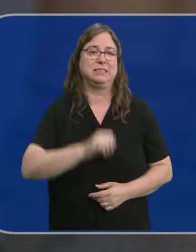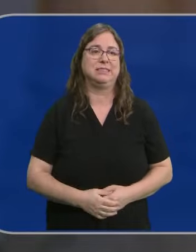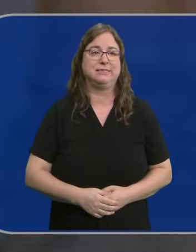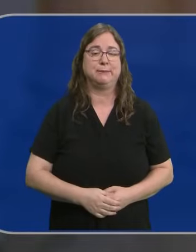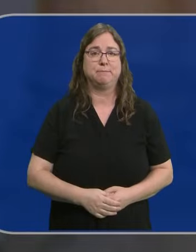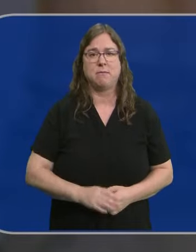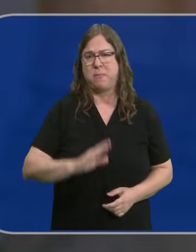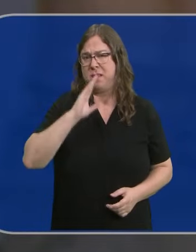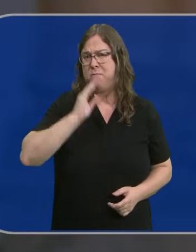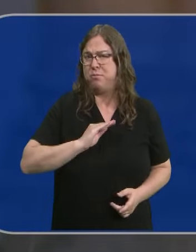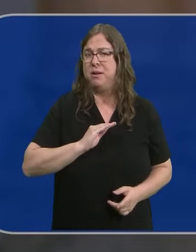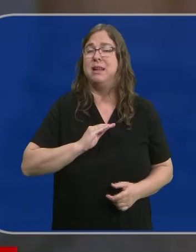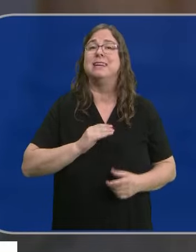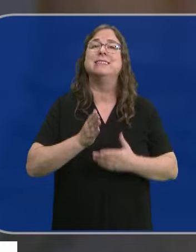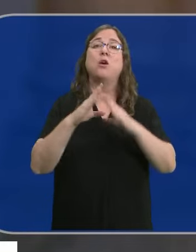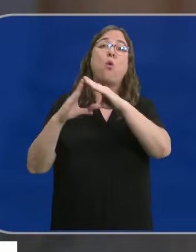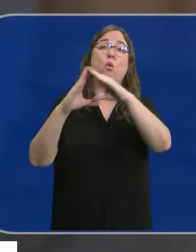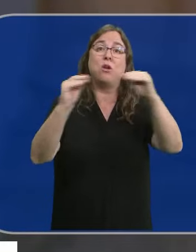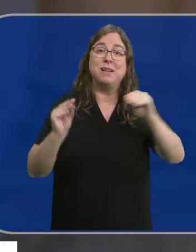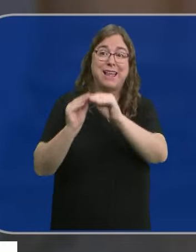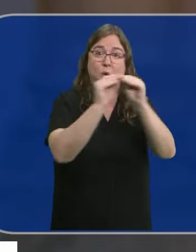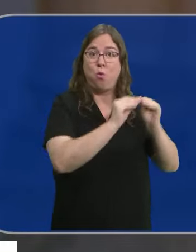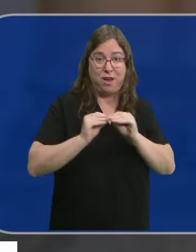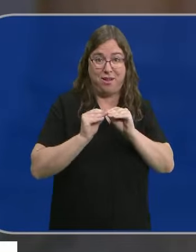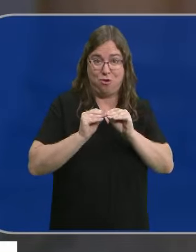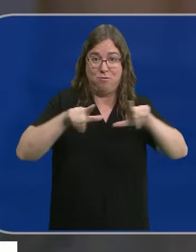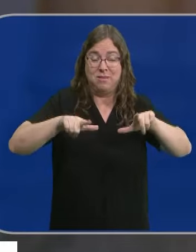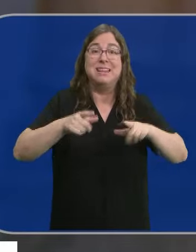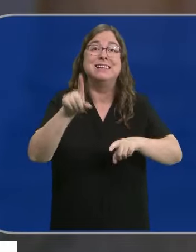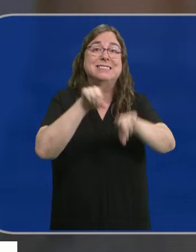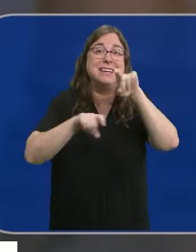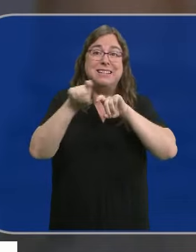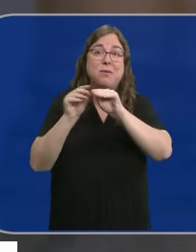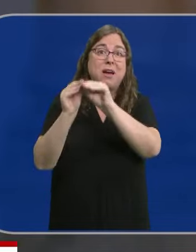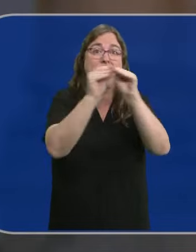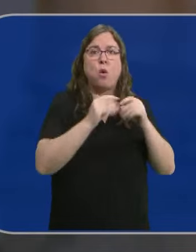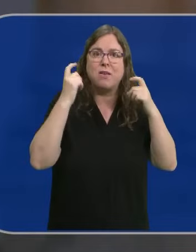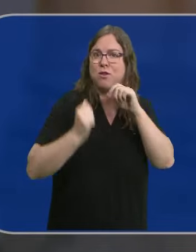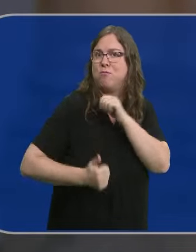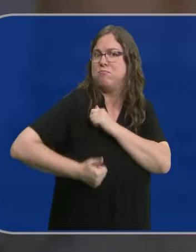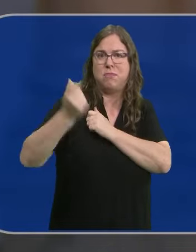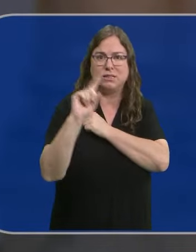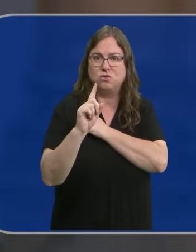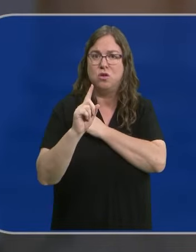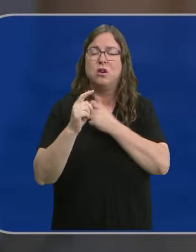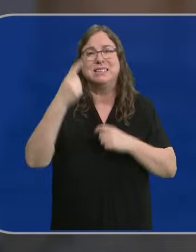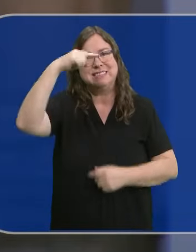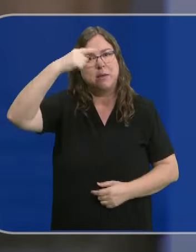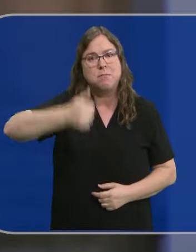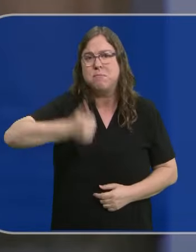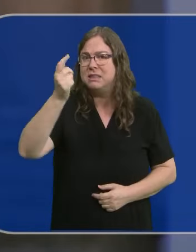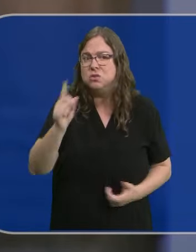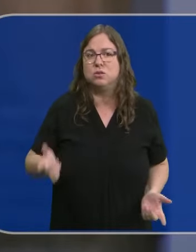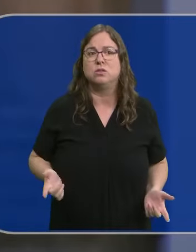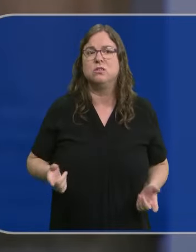No tiene sentido tener el distrito universitario único y que la selectividad no seleccione a los que más esfuerzan y a los que más saben.